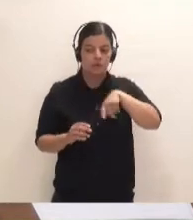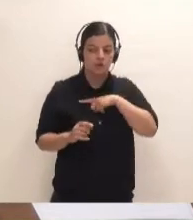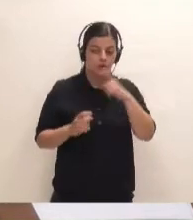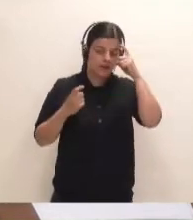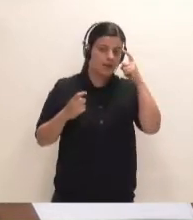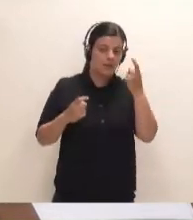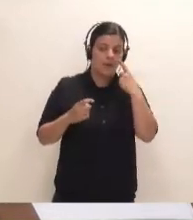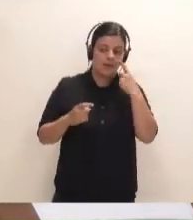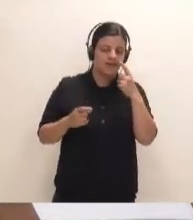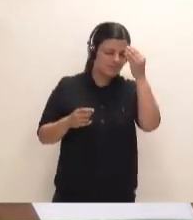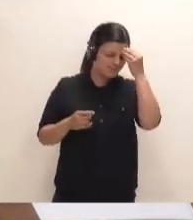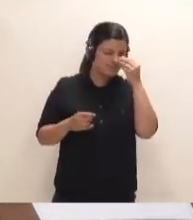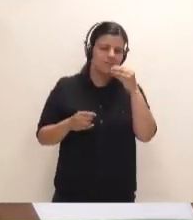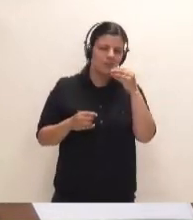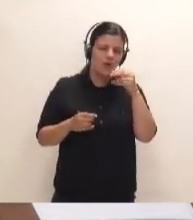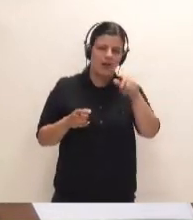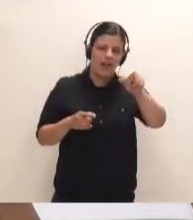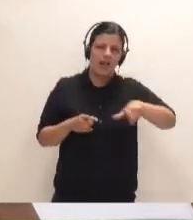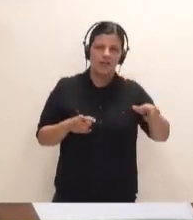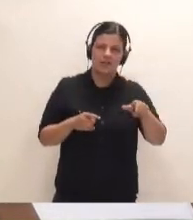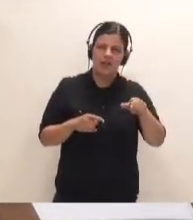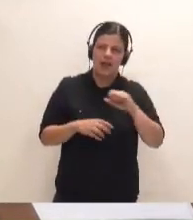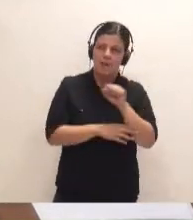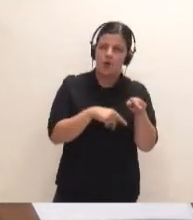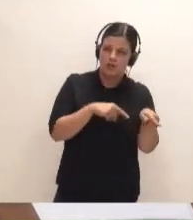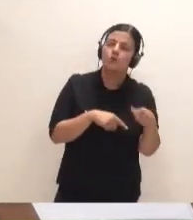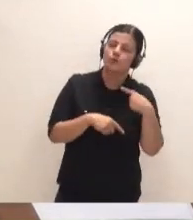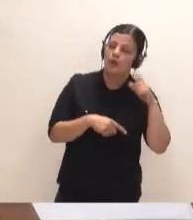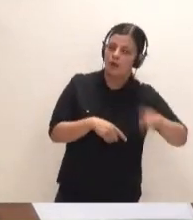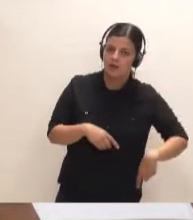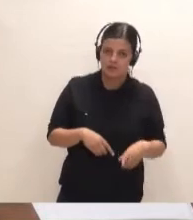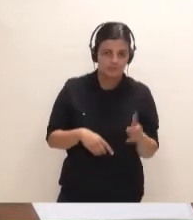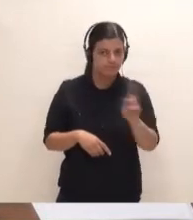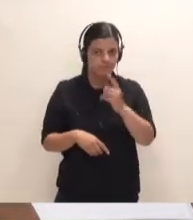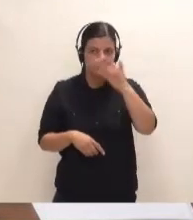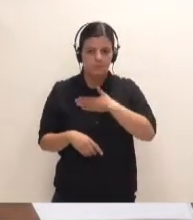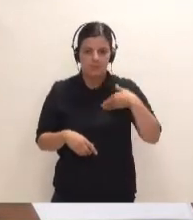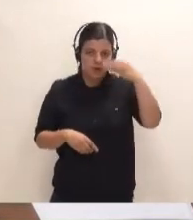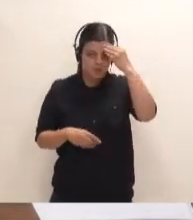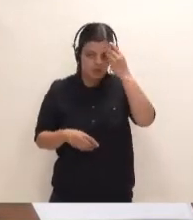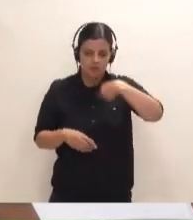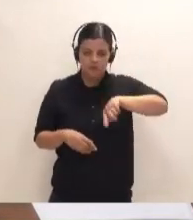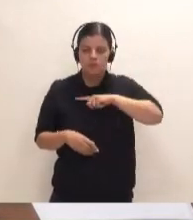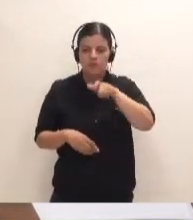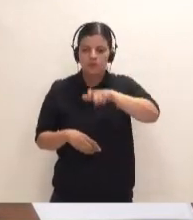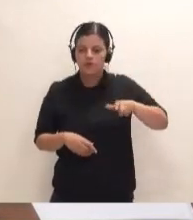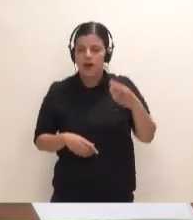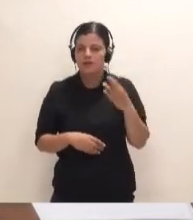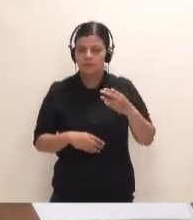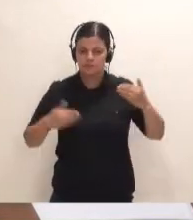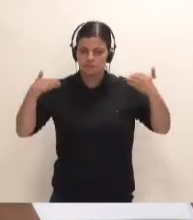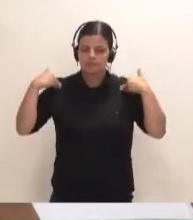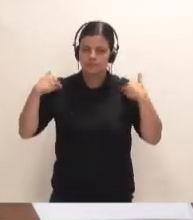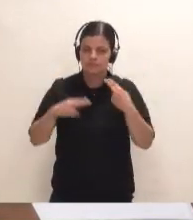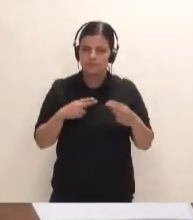ponernos donde creemos que está la opinión pública. A mí me gustaría pensar que los responsables políticos estamos para tomar decisiones en base